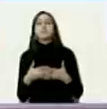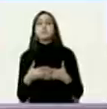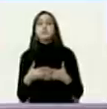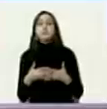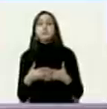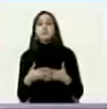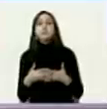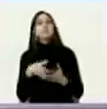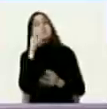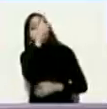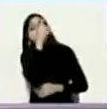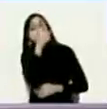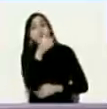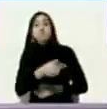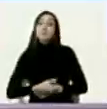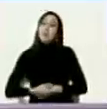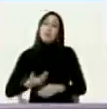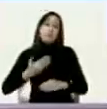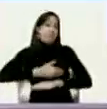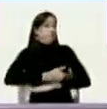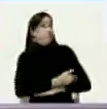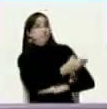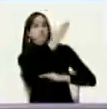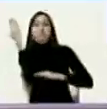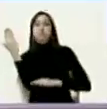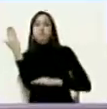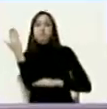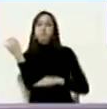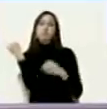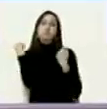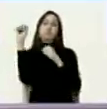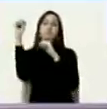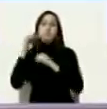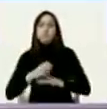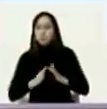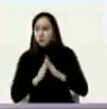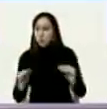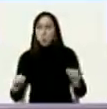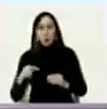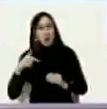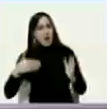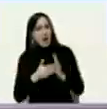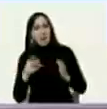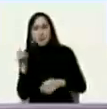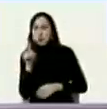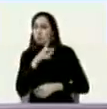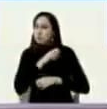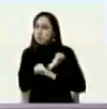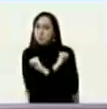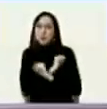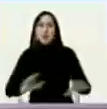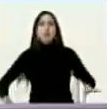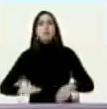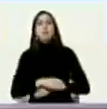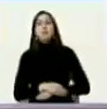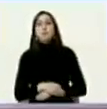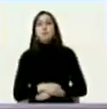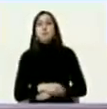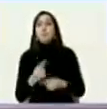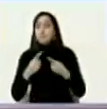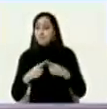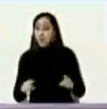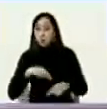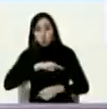tendrá que levantar las sanciones contra la República Bolivariana de Venezuela pero mientras